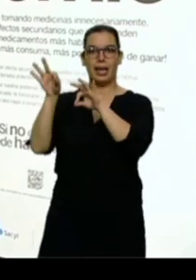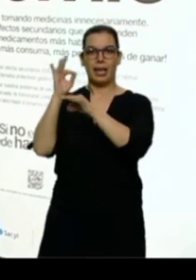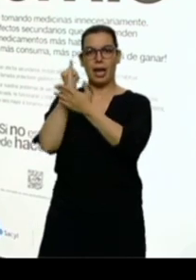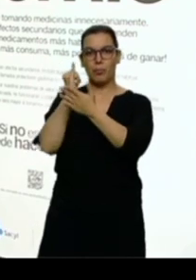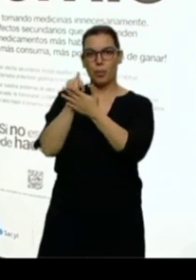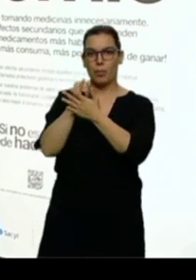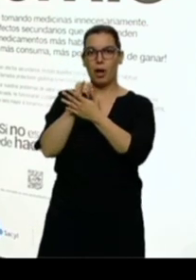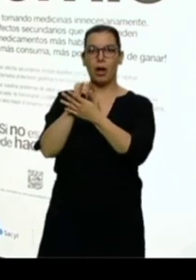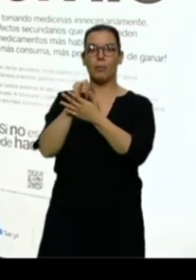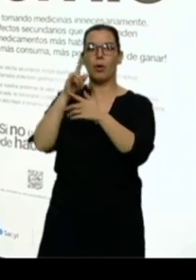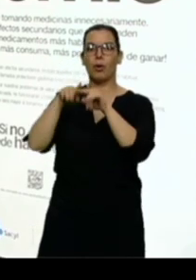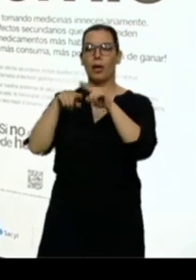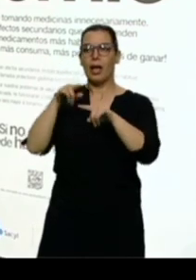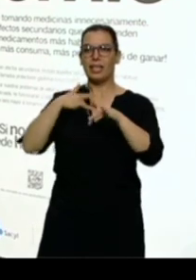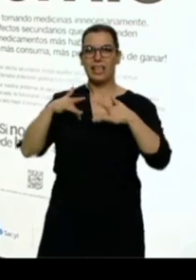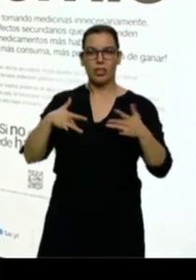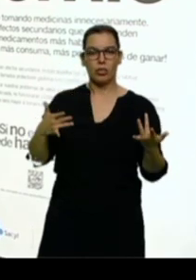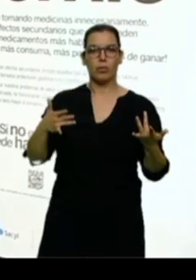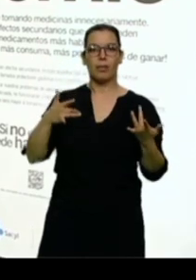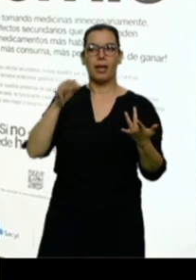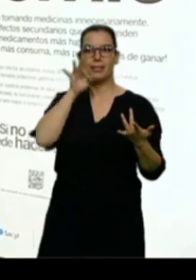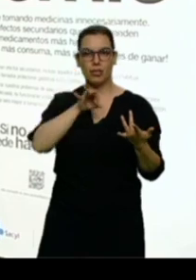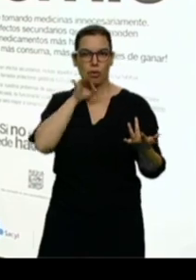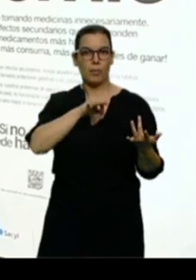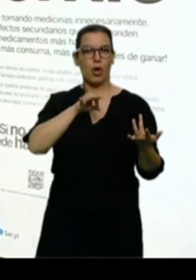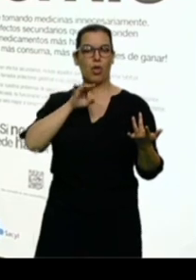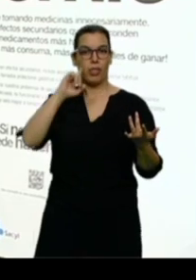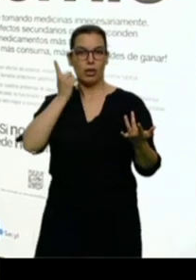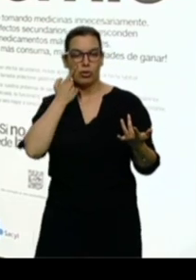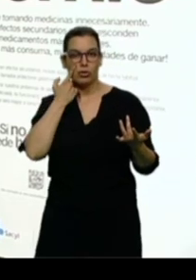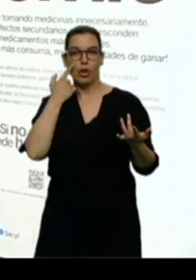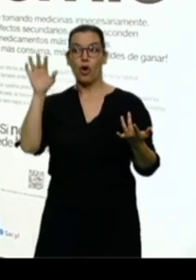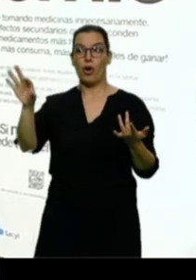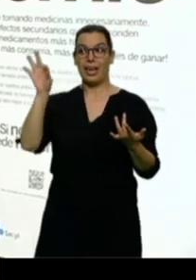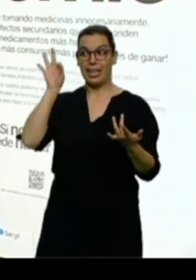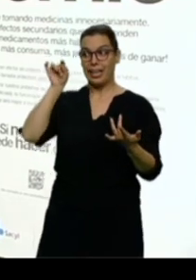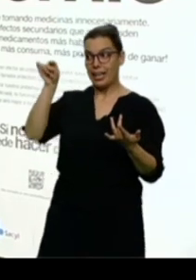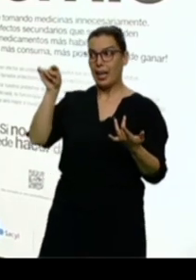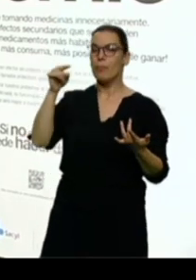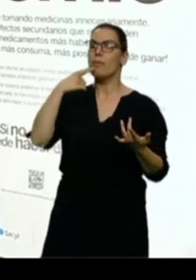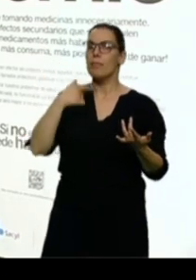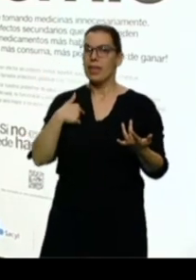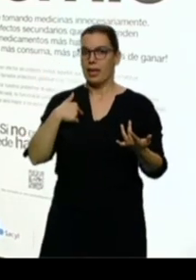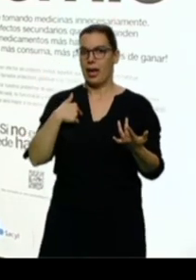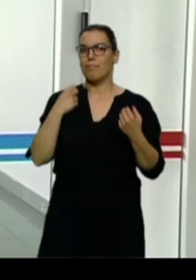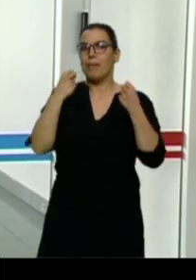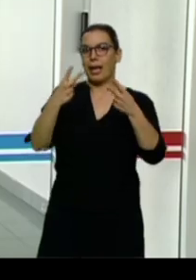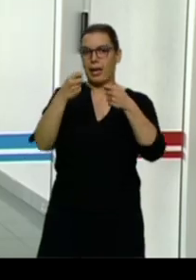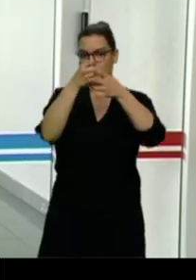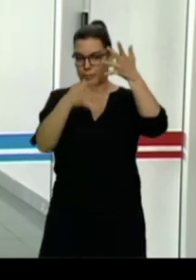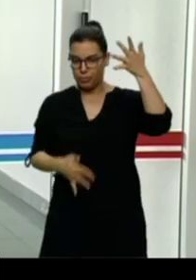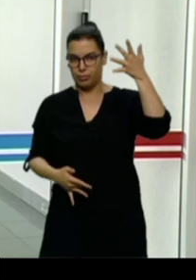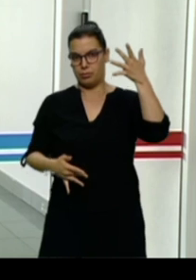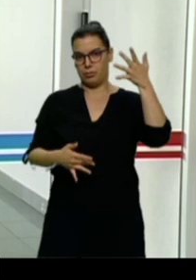por síndromes, o si elige una, que le advierta en qué indicaciones debe solicitarla. El